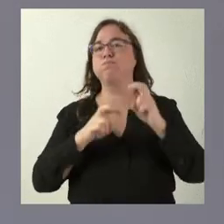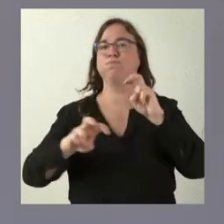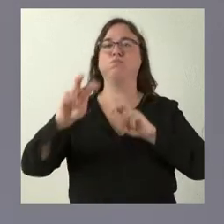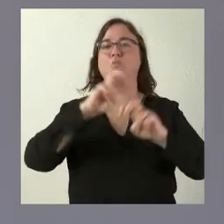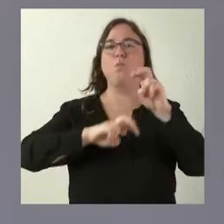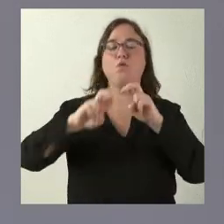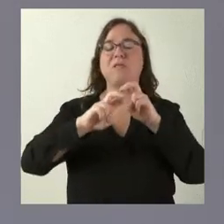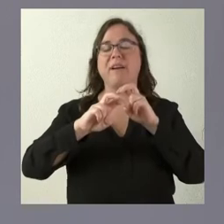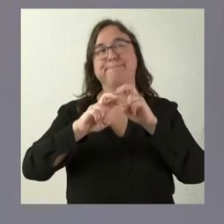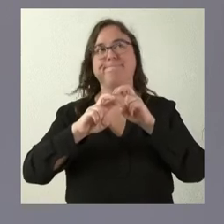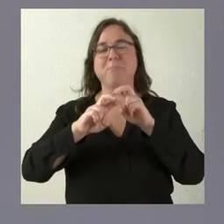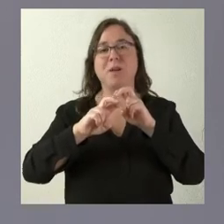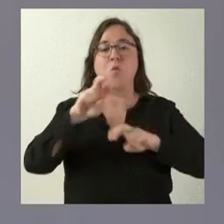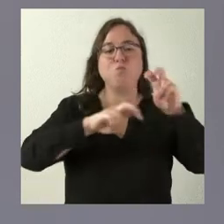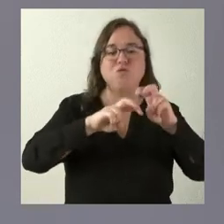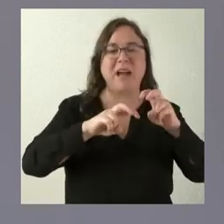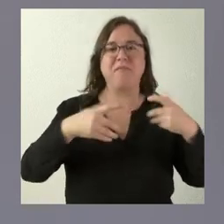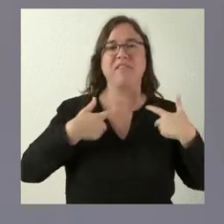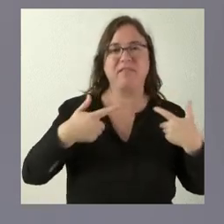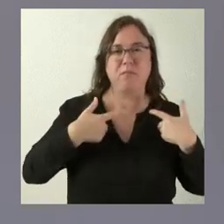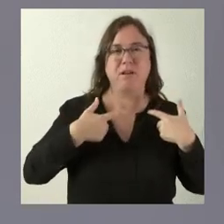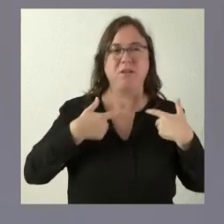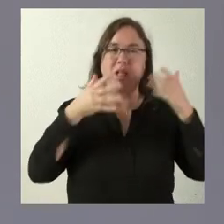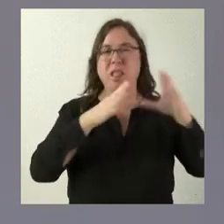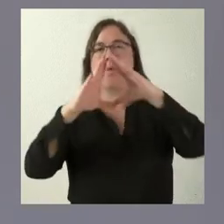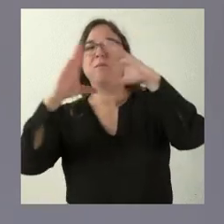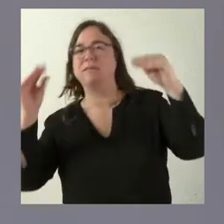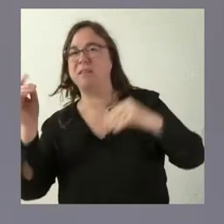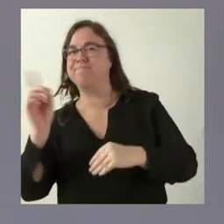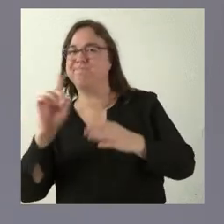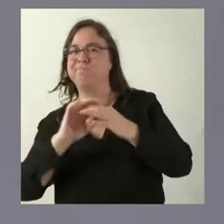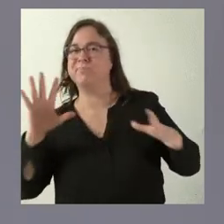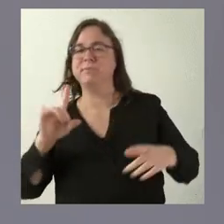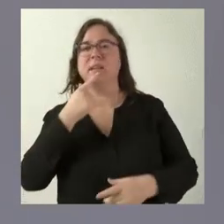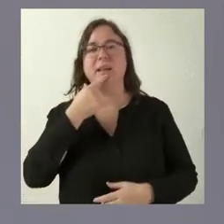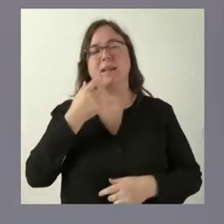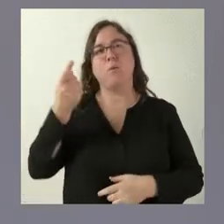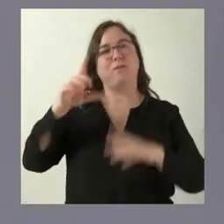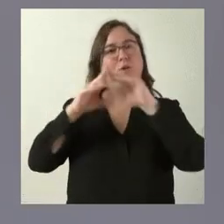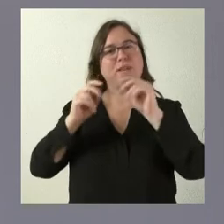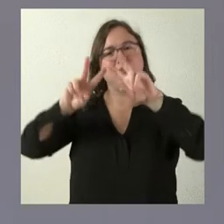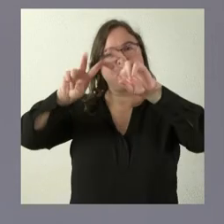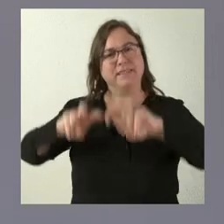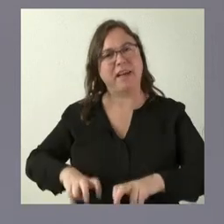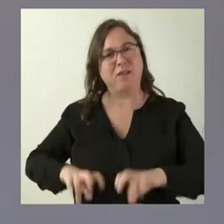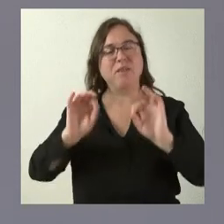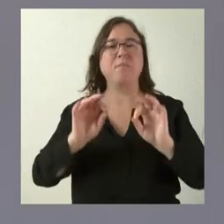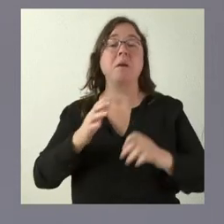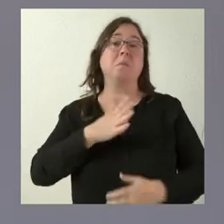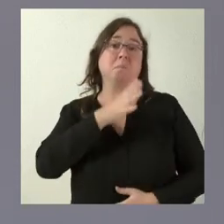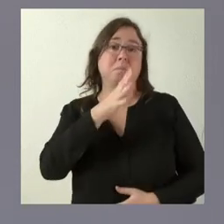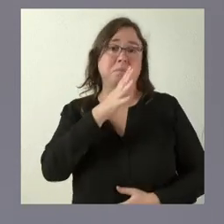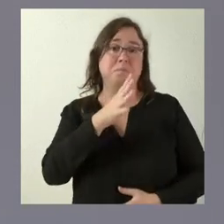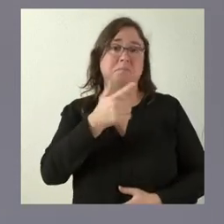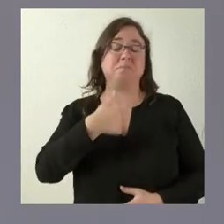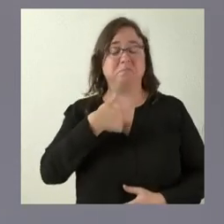las víctimas que en el ámbito universitario, que pueda tener una labor también más investigadora. Desde ese punto de vista, pues lógicamente